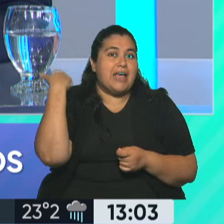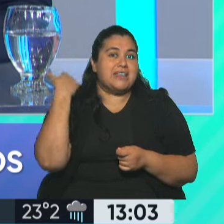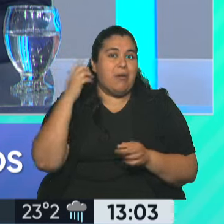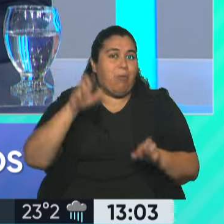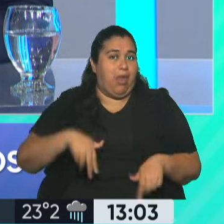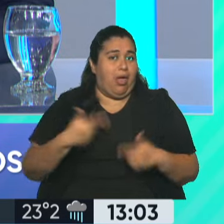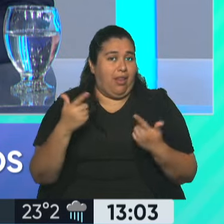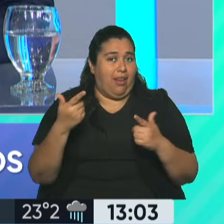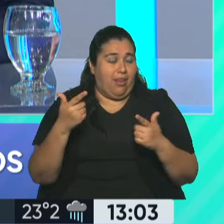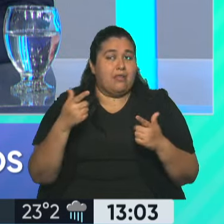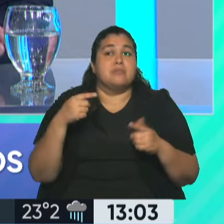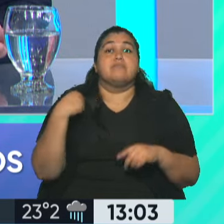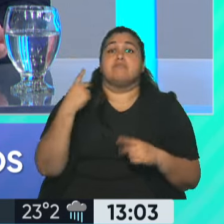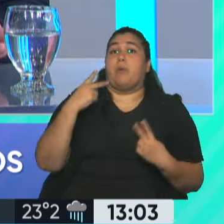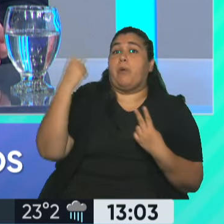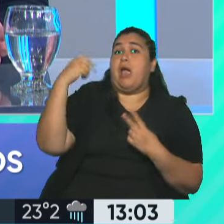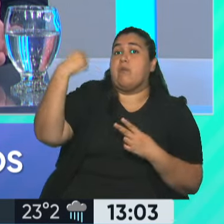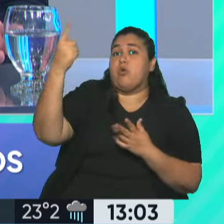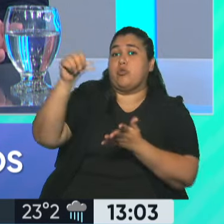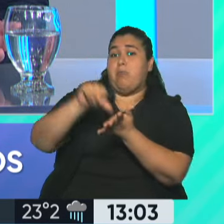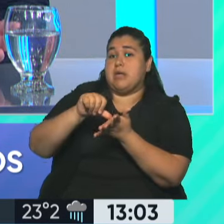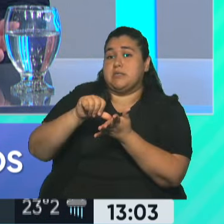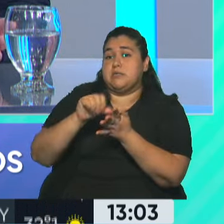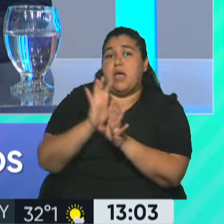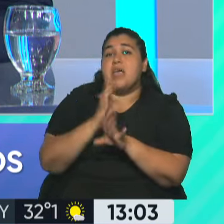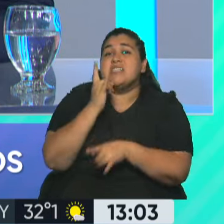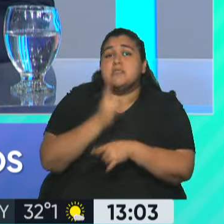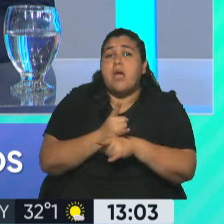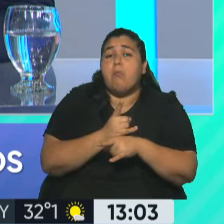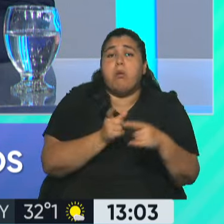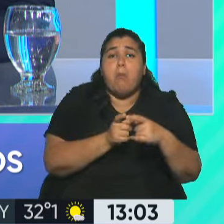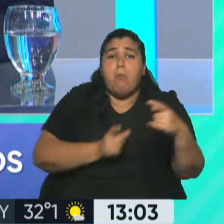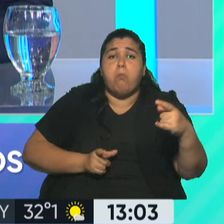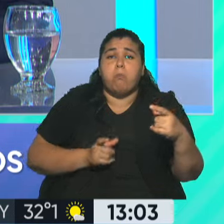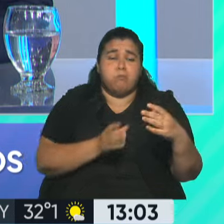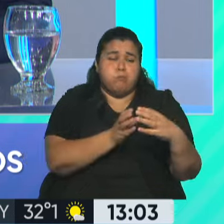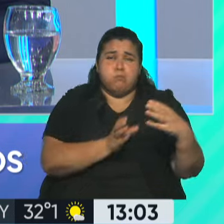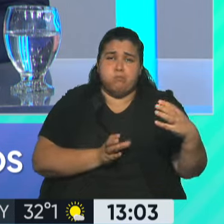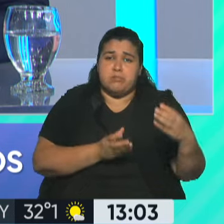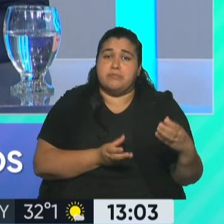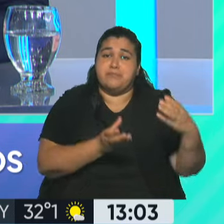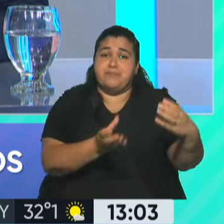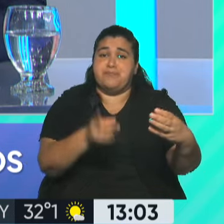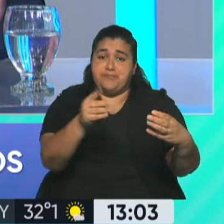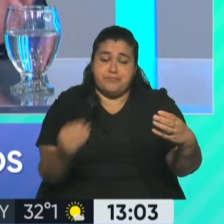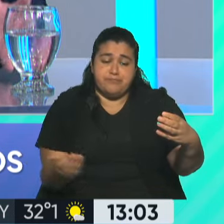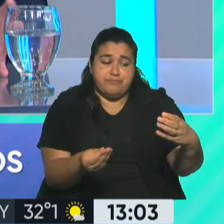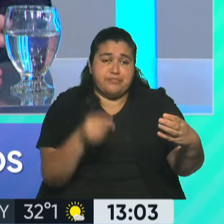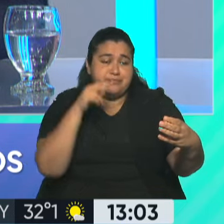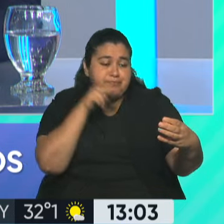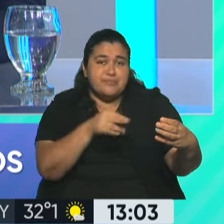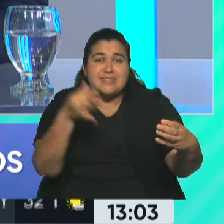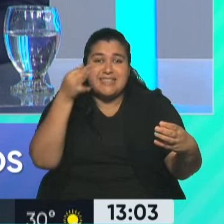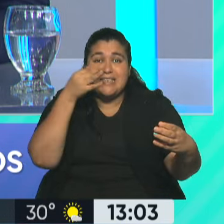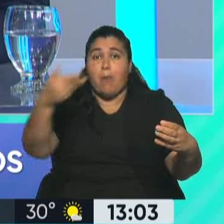viaja y el post te lo llevan siempre a la mesa, no tocan la tarjeta para nada, ni te pie en el